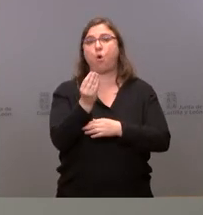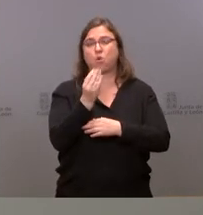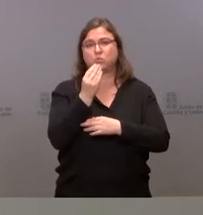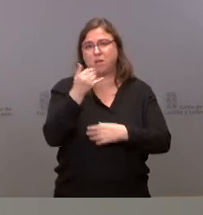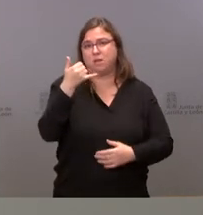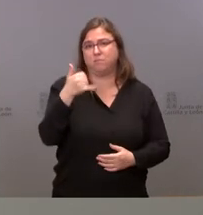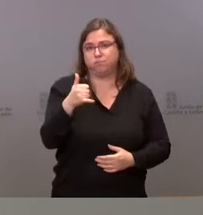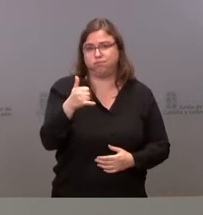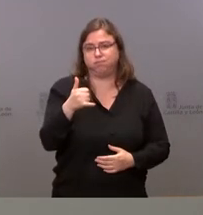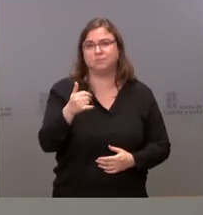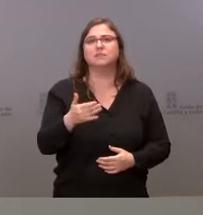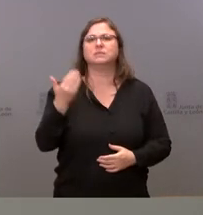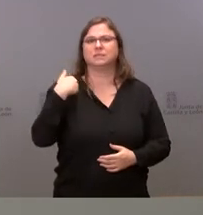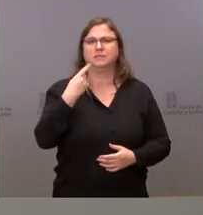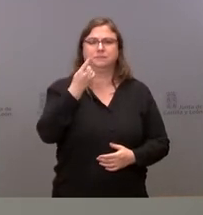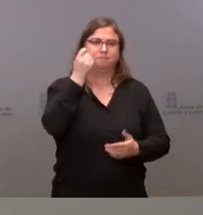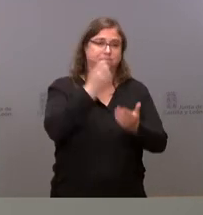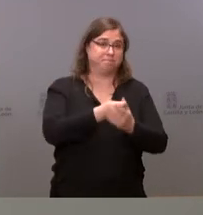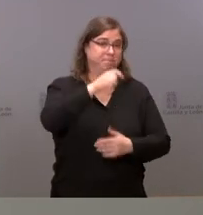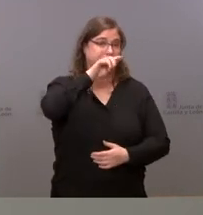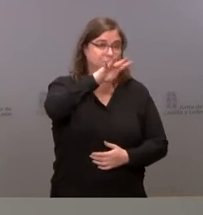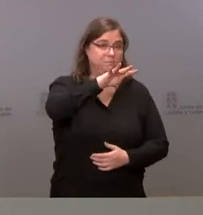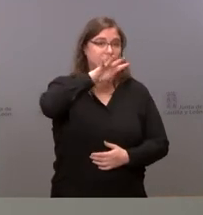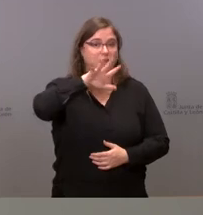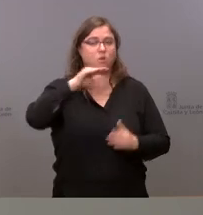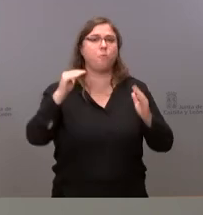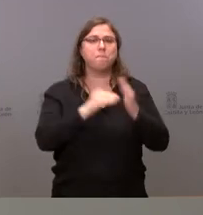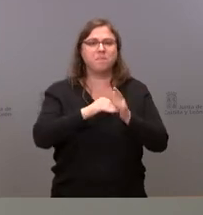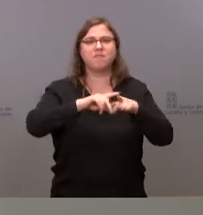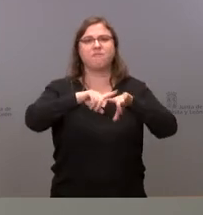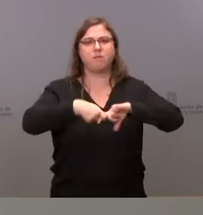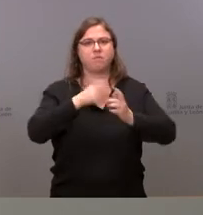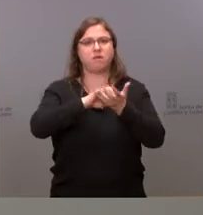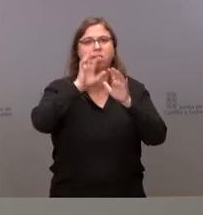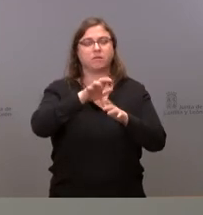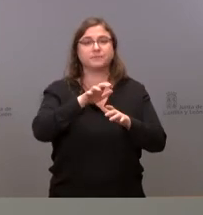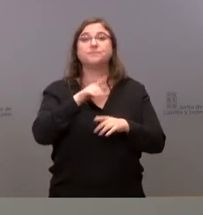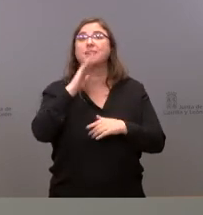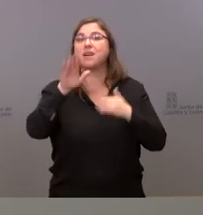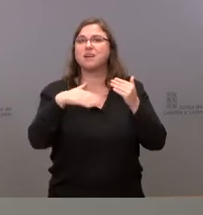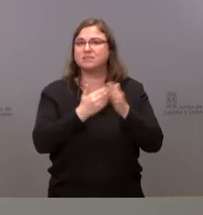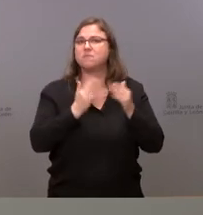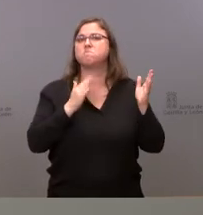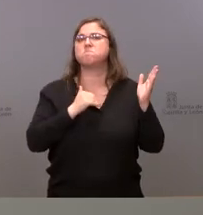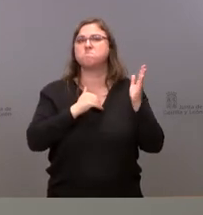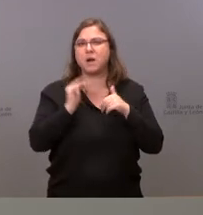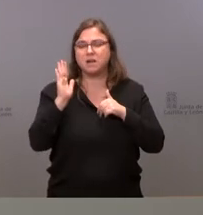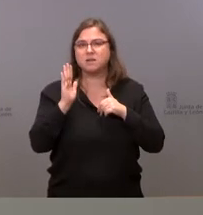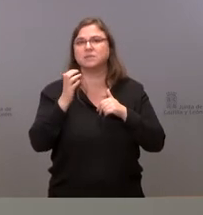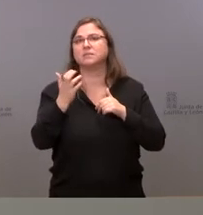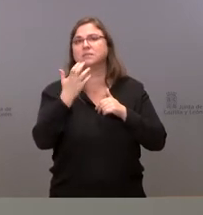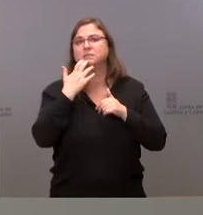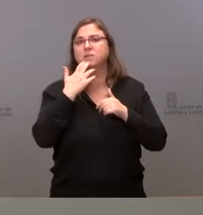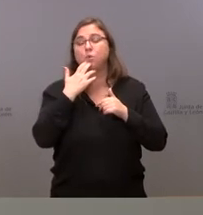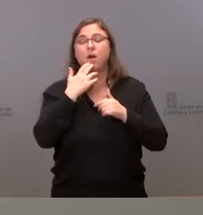severos 45.000 familias en Castilla y León superior incluso a lo que se abona por el